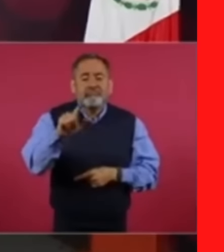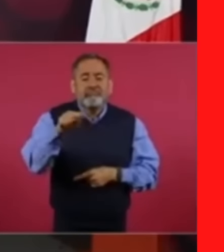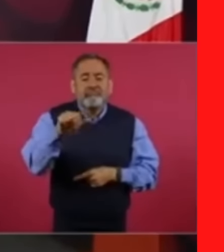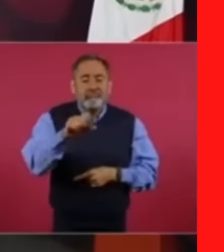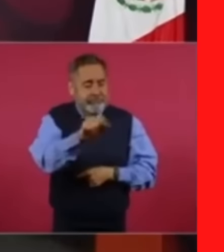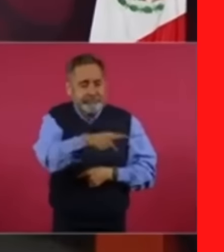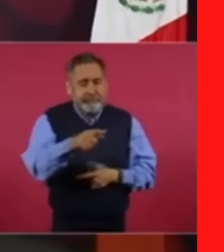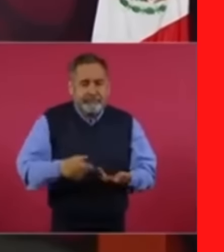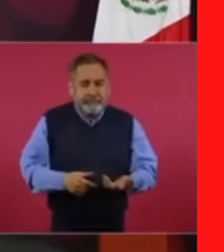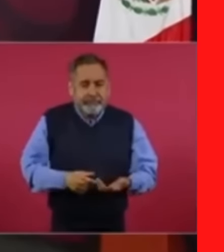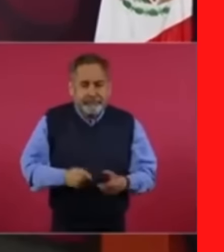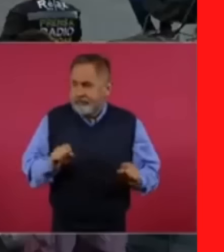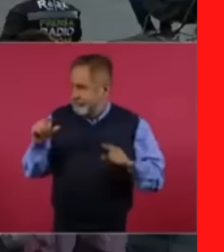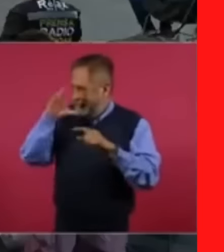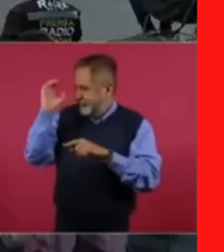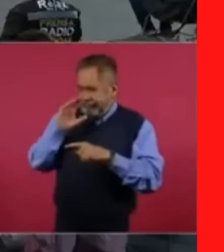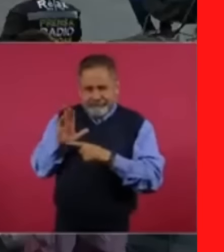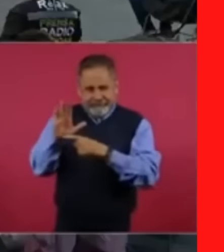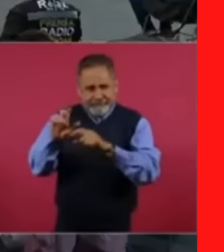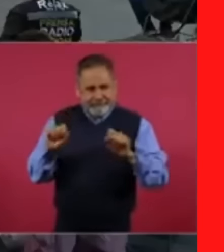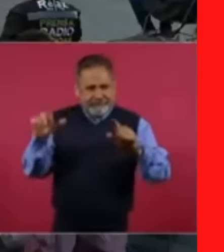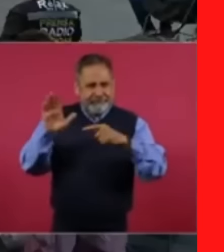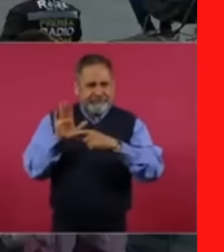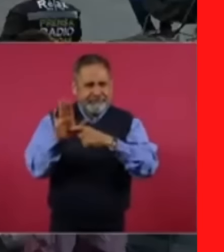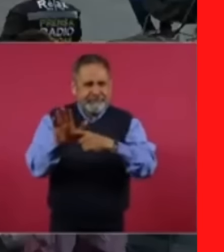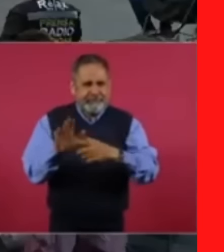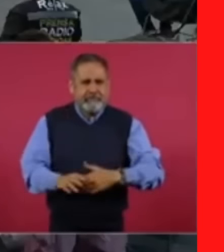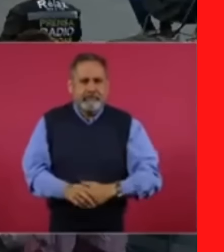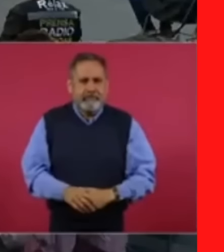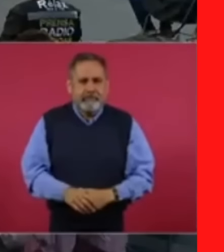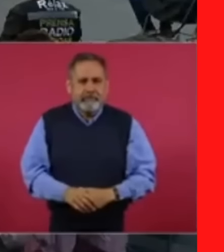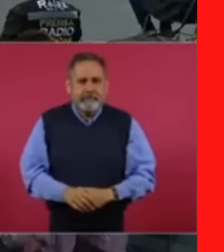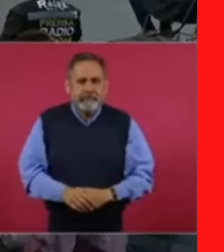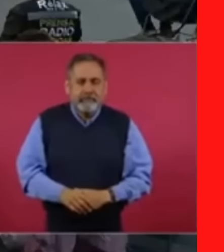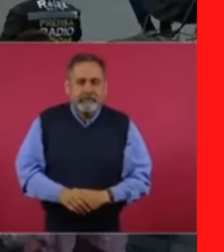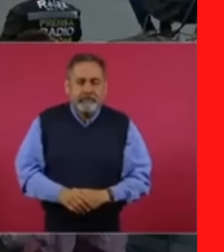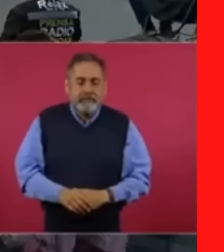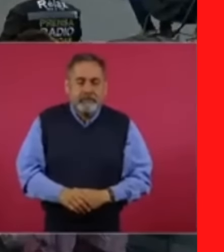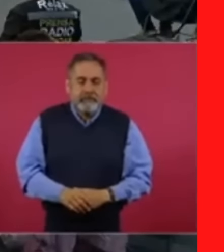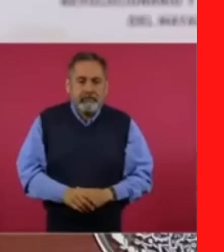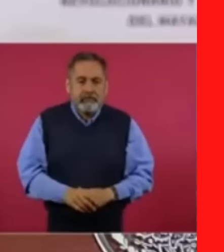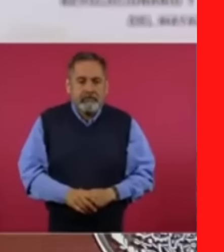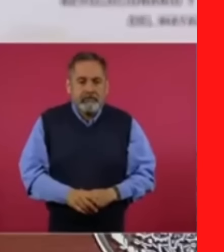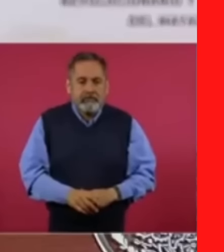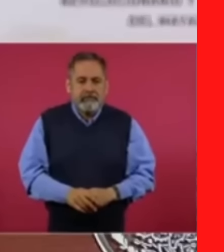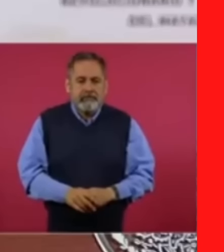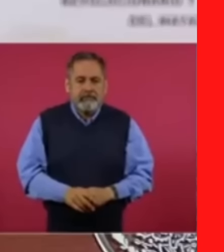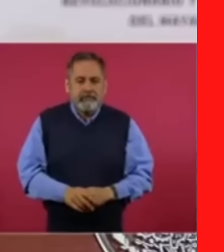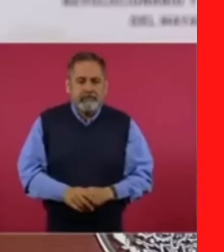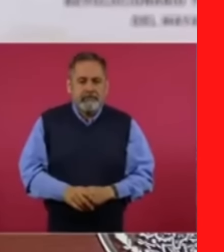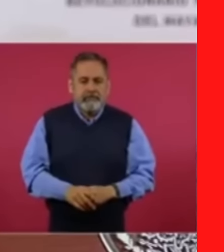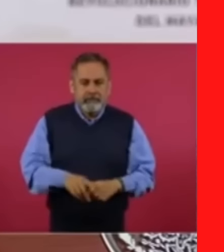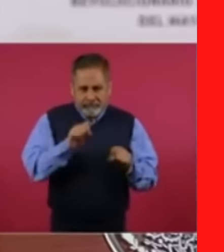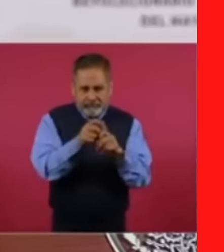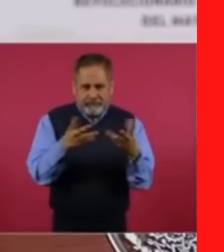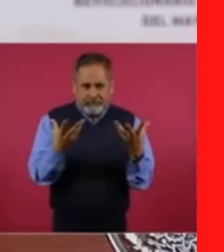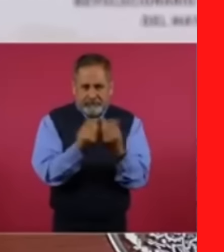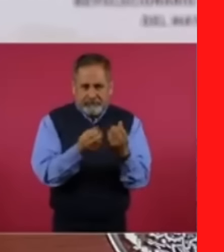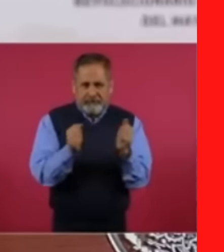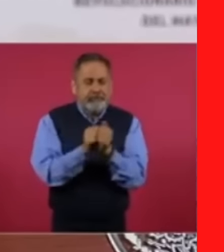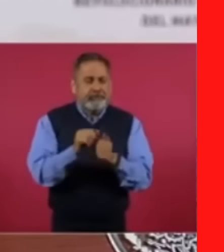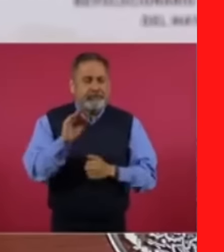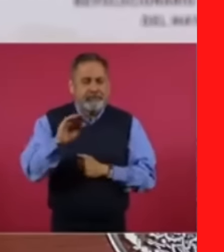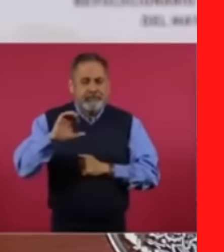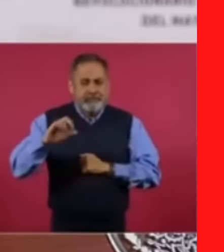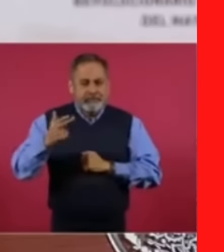¿Por qué no pones la foto cuando se reunieron con Calderón